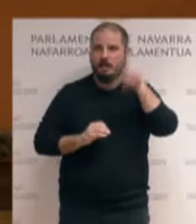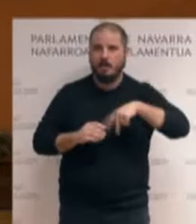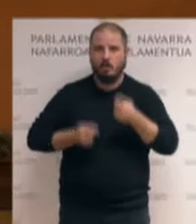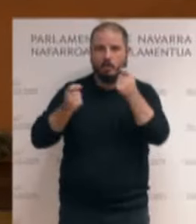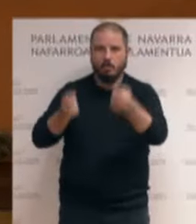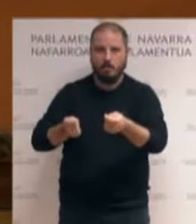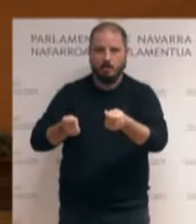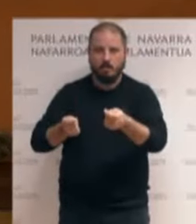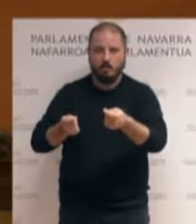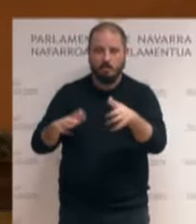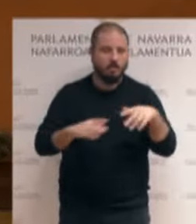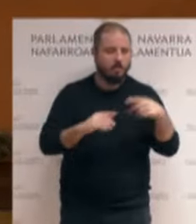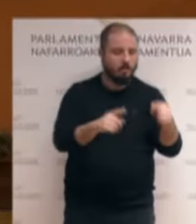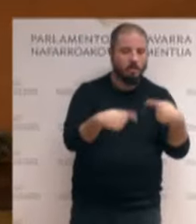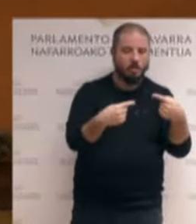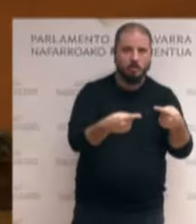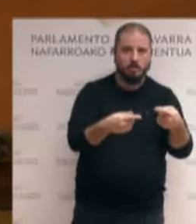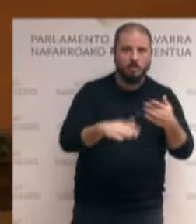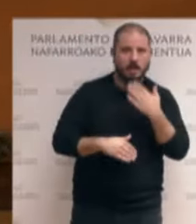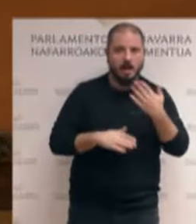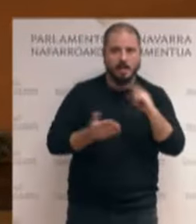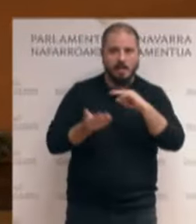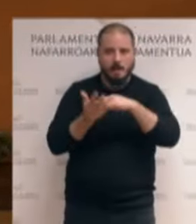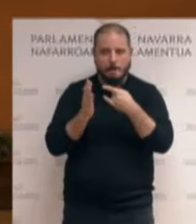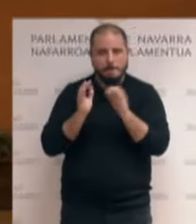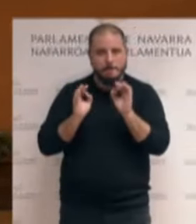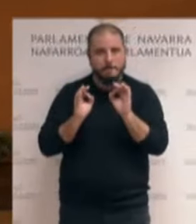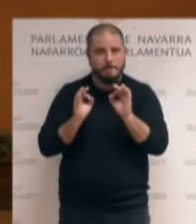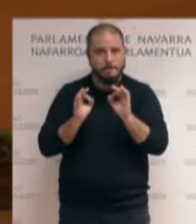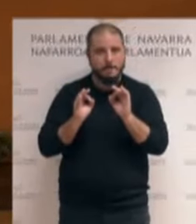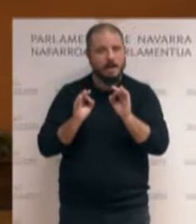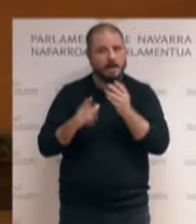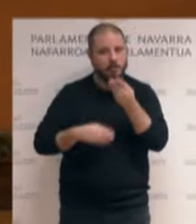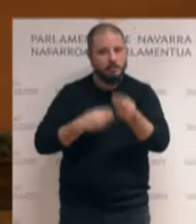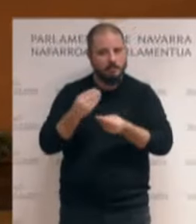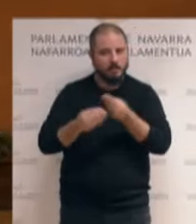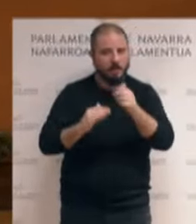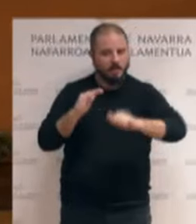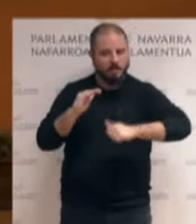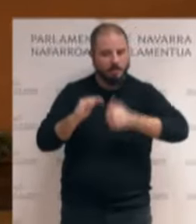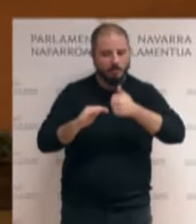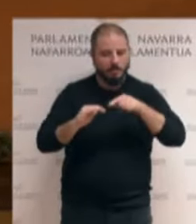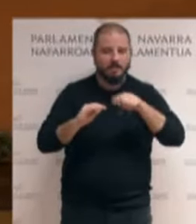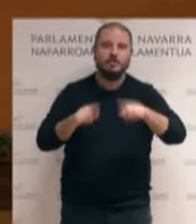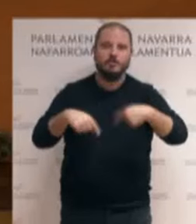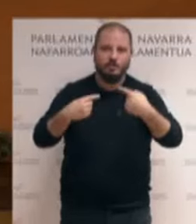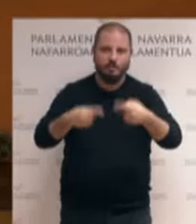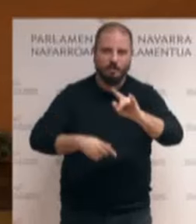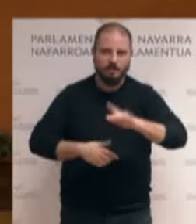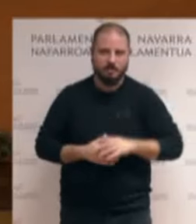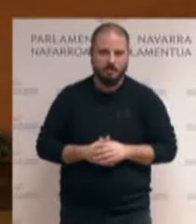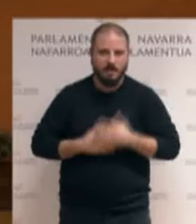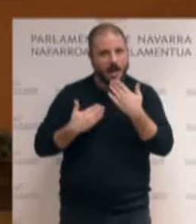efectos, como decía, son el plan específico, los planes específicos que se deben aprobar como consecuencia a esa declaración. Y ahí sí,